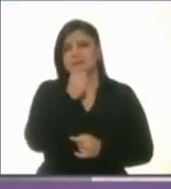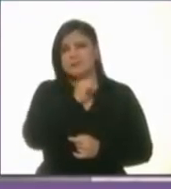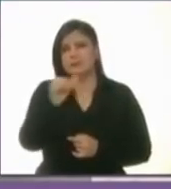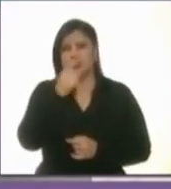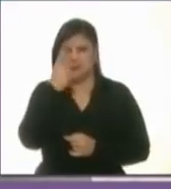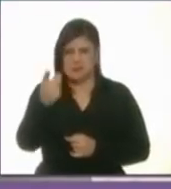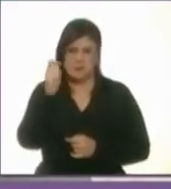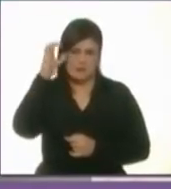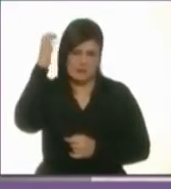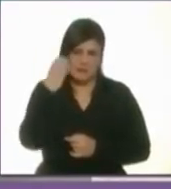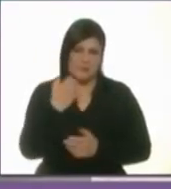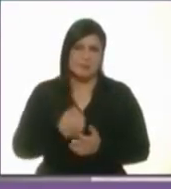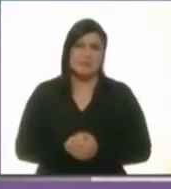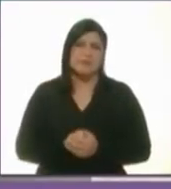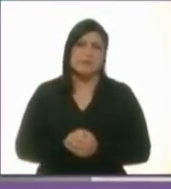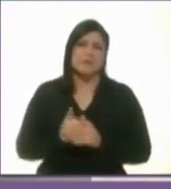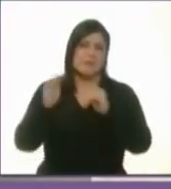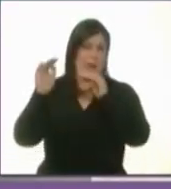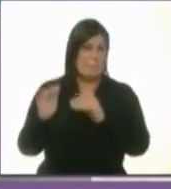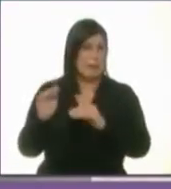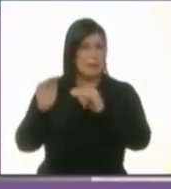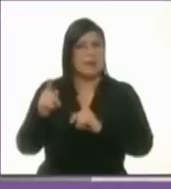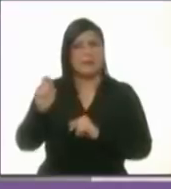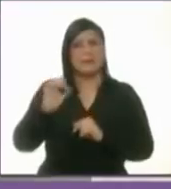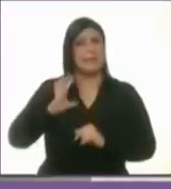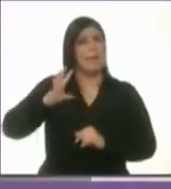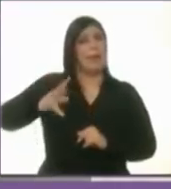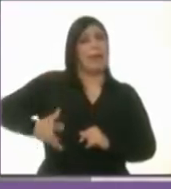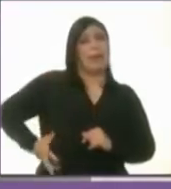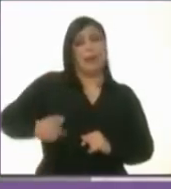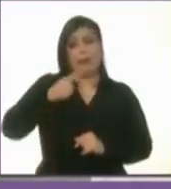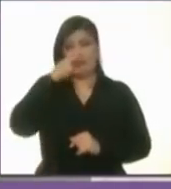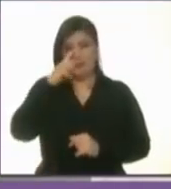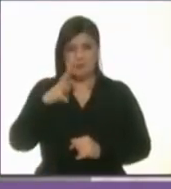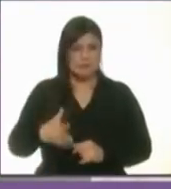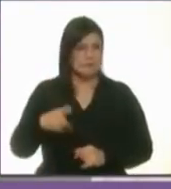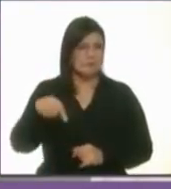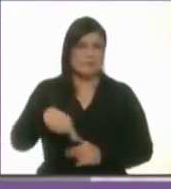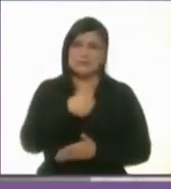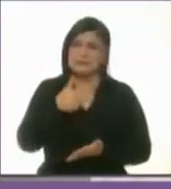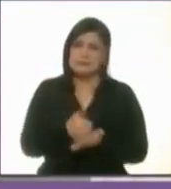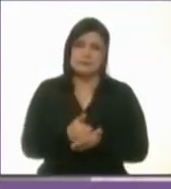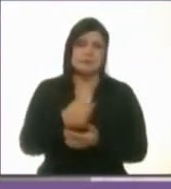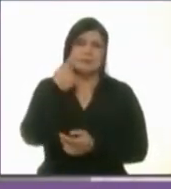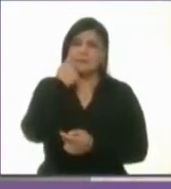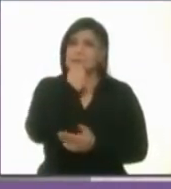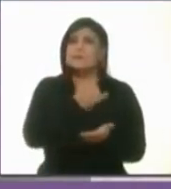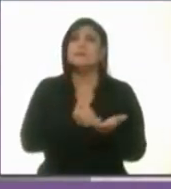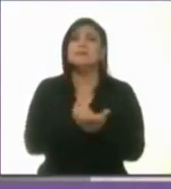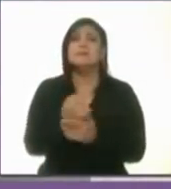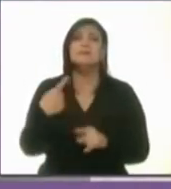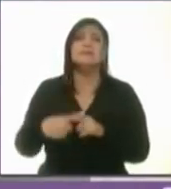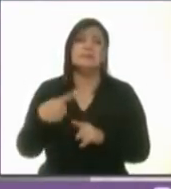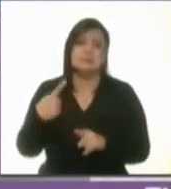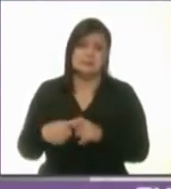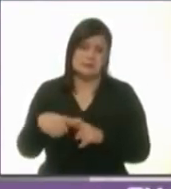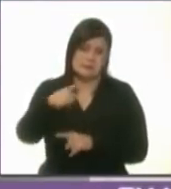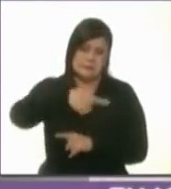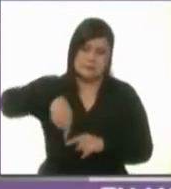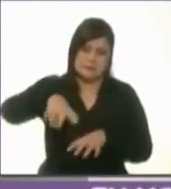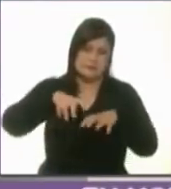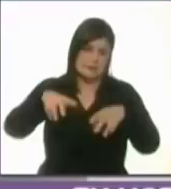Claudia Sheinbaum que le baje a la soberbia, que en esta ciudad los que deciden quién la va a gobernar son los